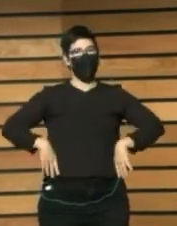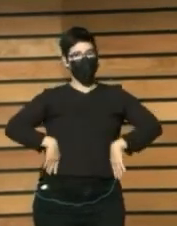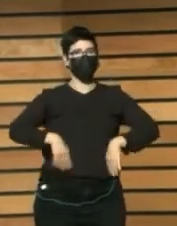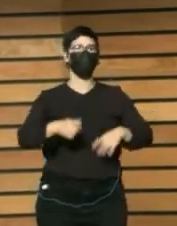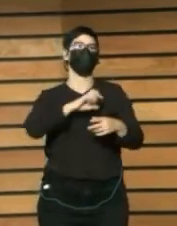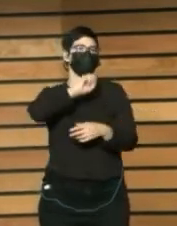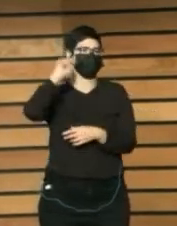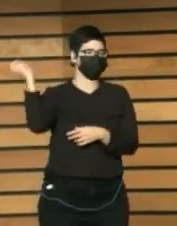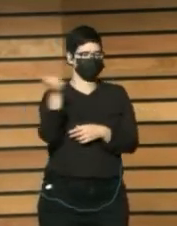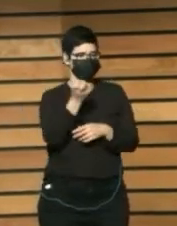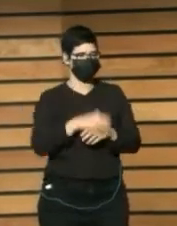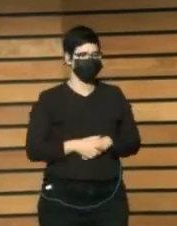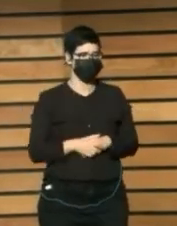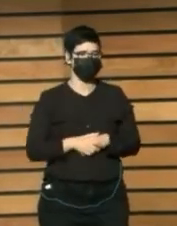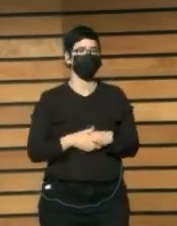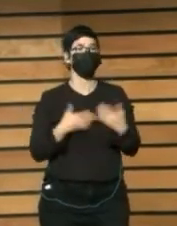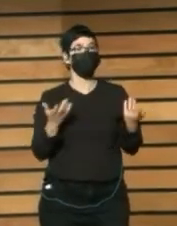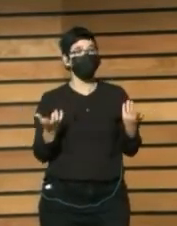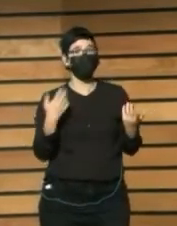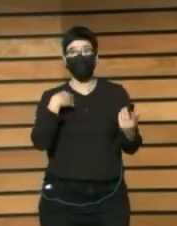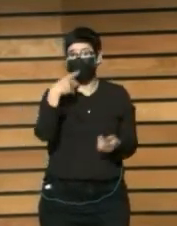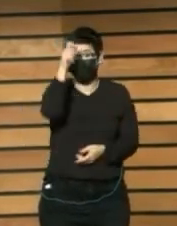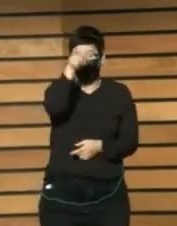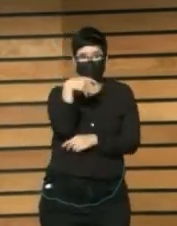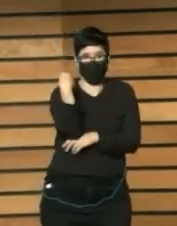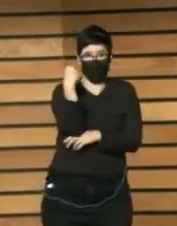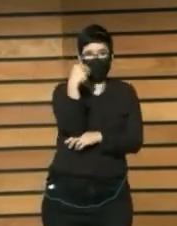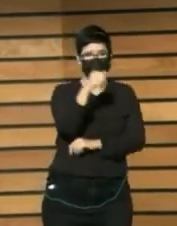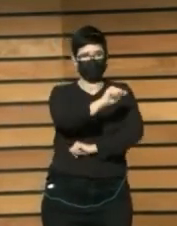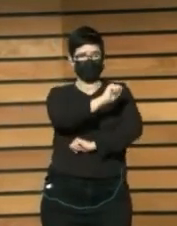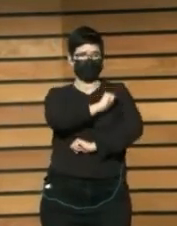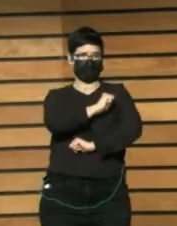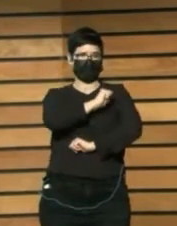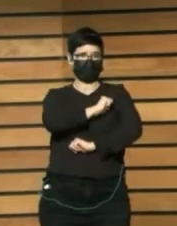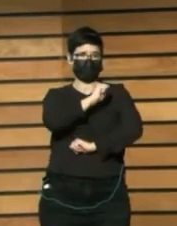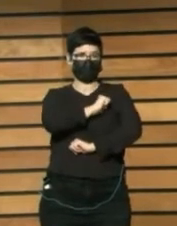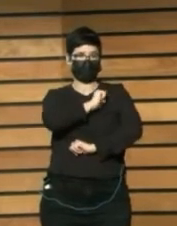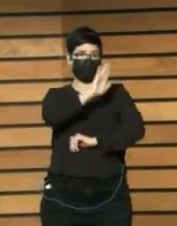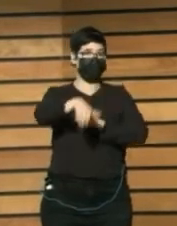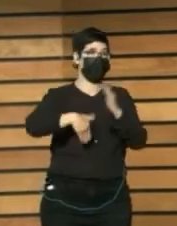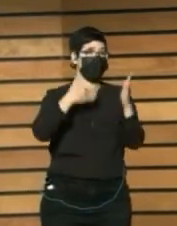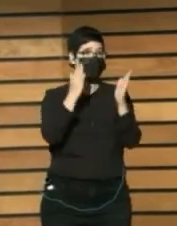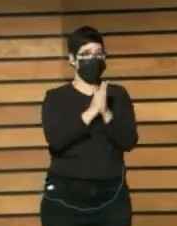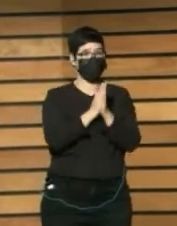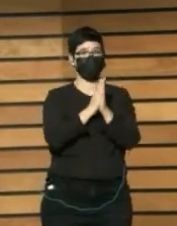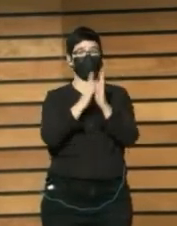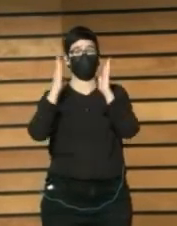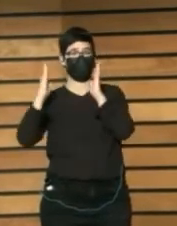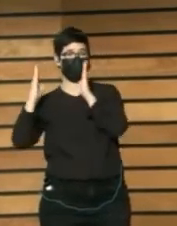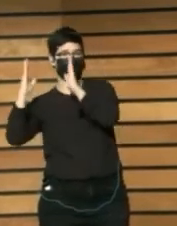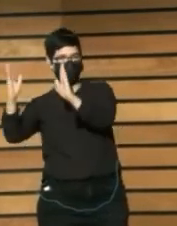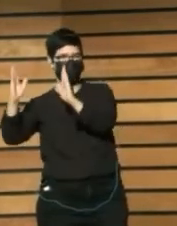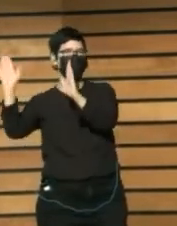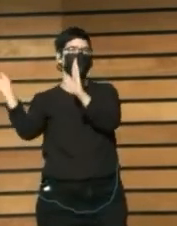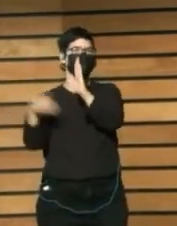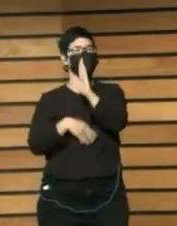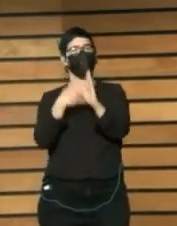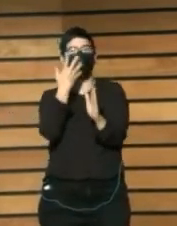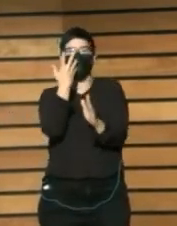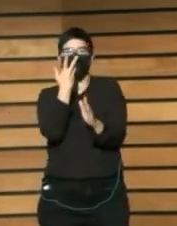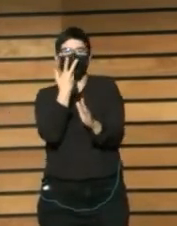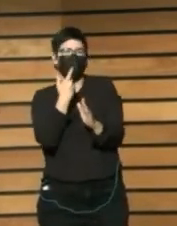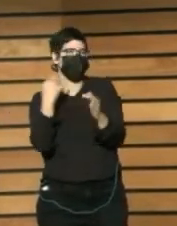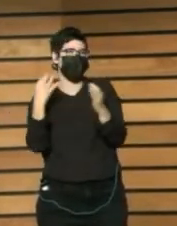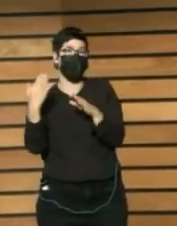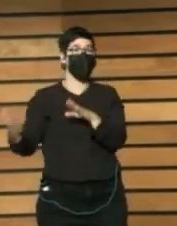Y si el joven Estaba esperando Que llegara A escuchar Su música Preferida En ese programa Pues